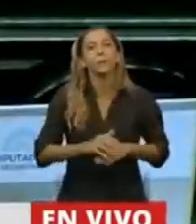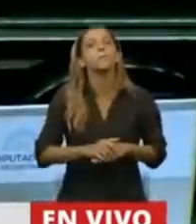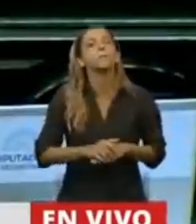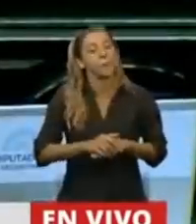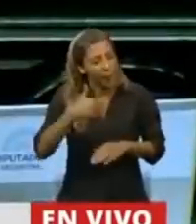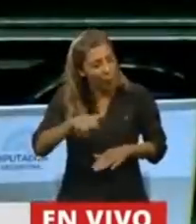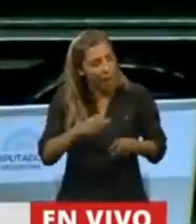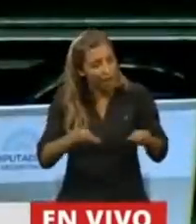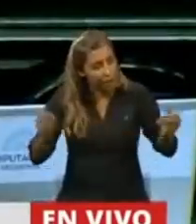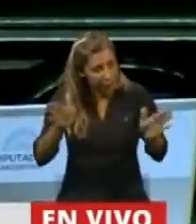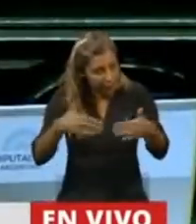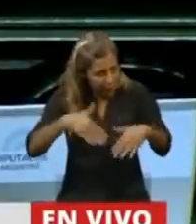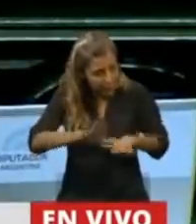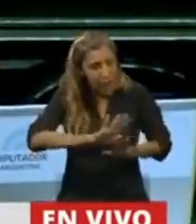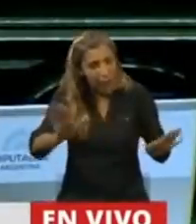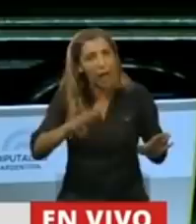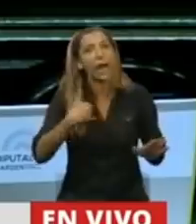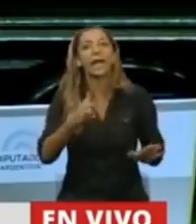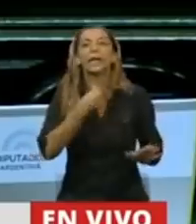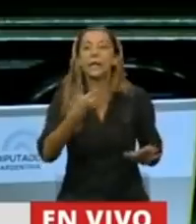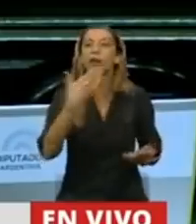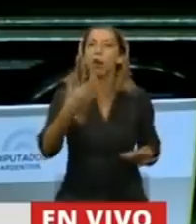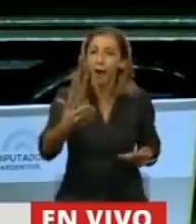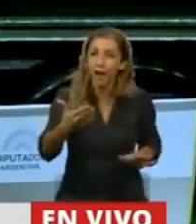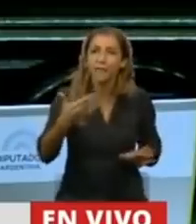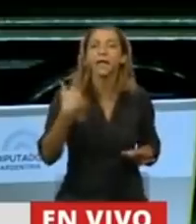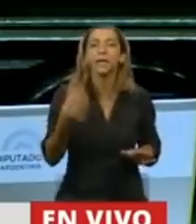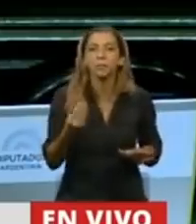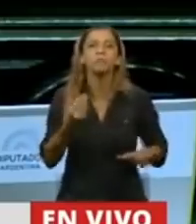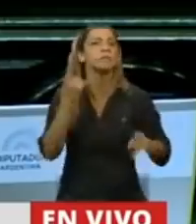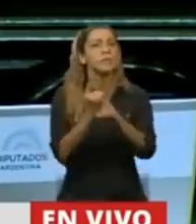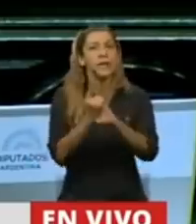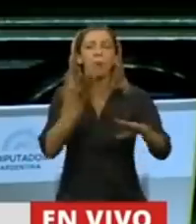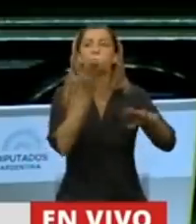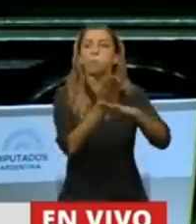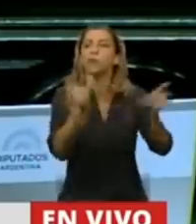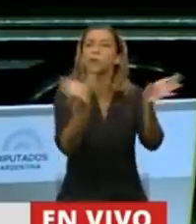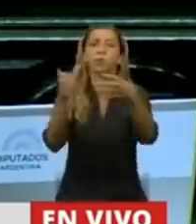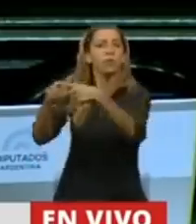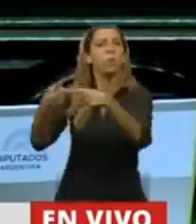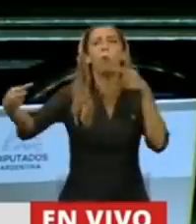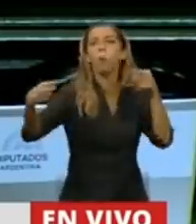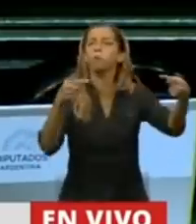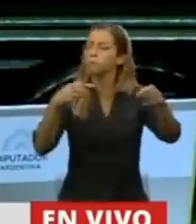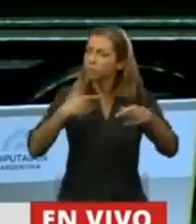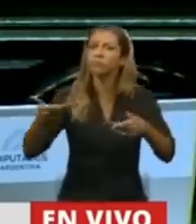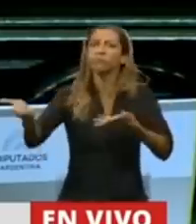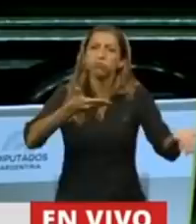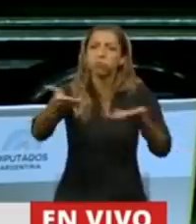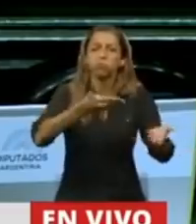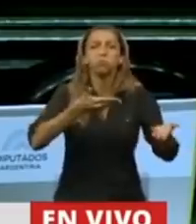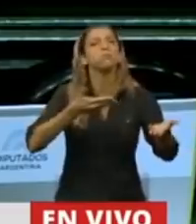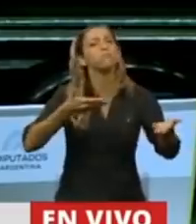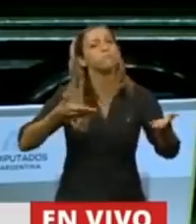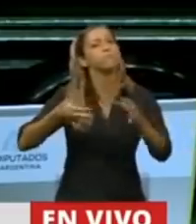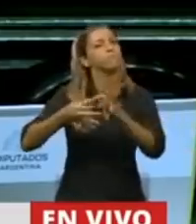agradecer también que siempre que se los convocó a la oposición participó. Yo la autoridad lo vi incluso al